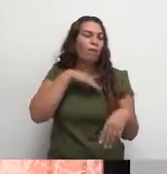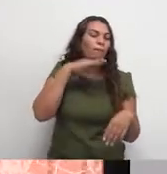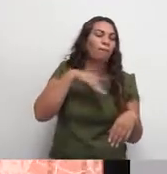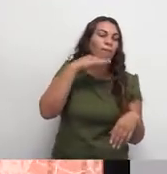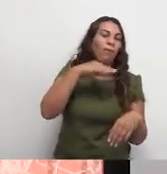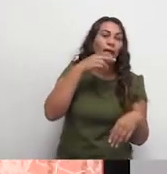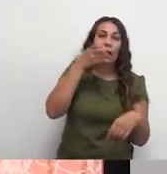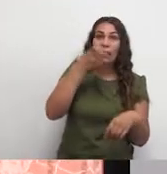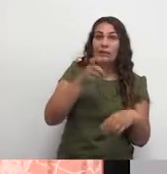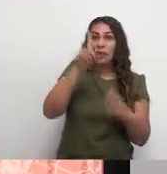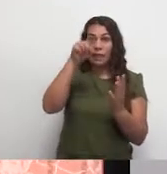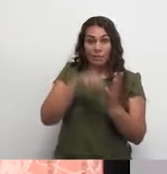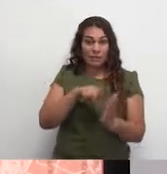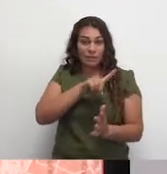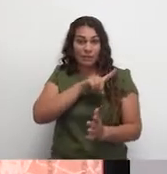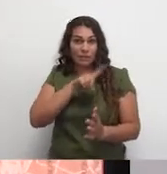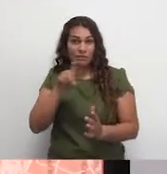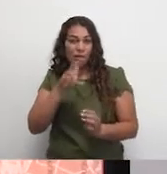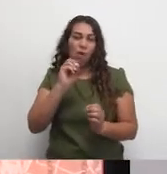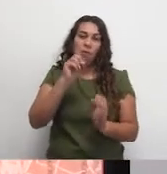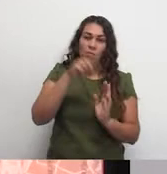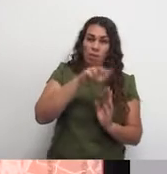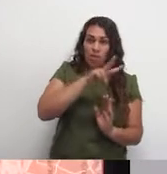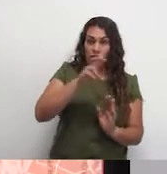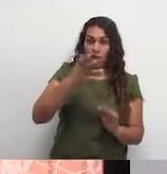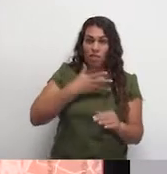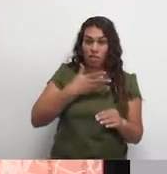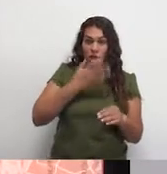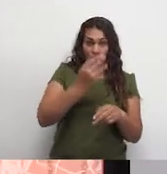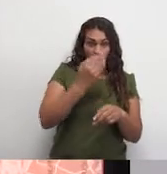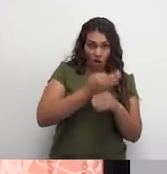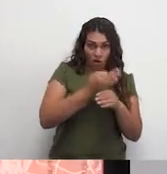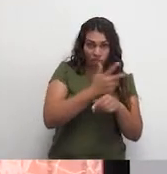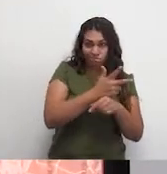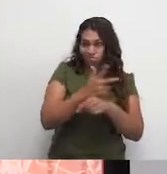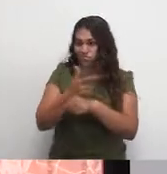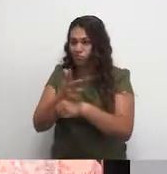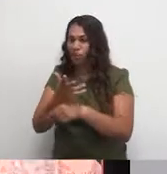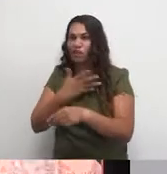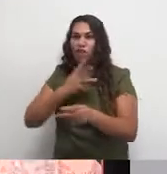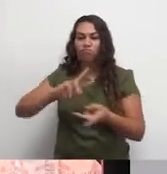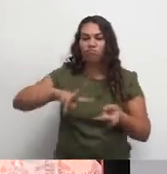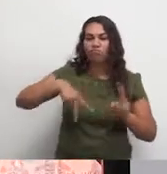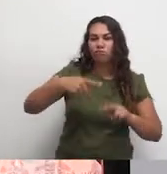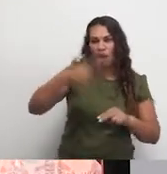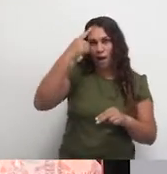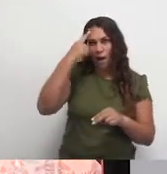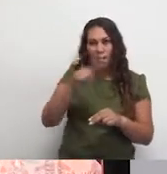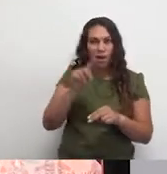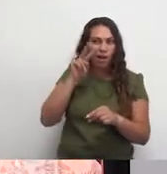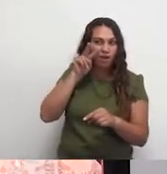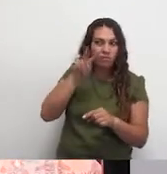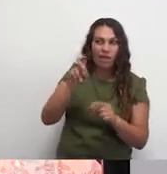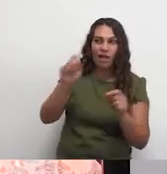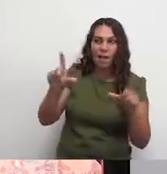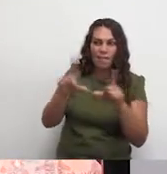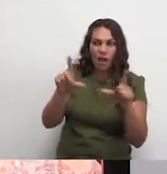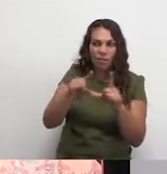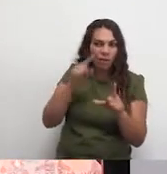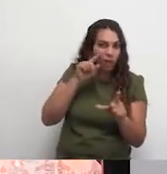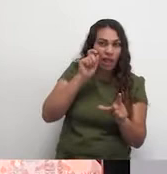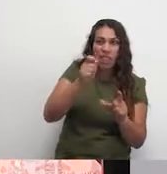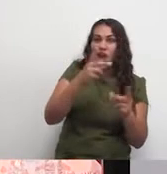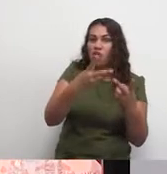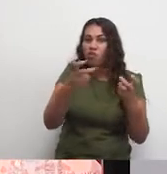vehículos. De las 1.100, 1.200 cámaras que tenemos en el municipio, podemos convertirlas en un detector de placas.